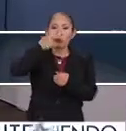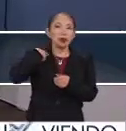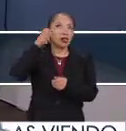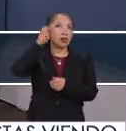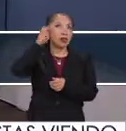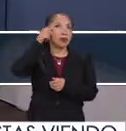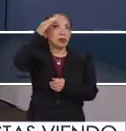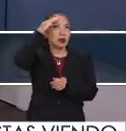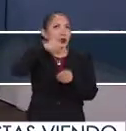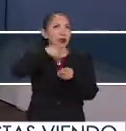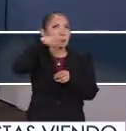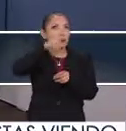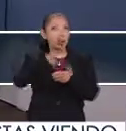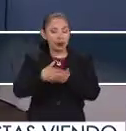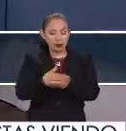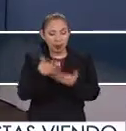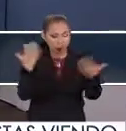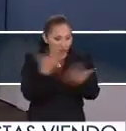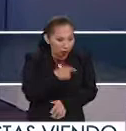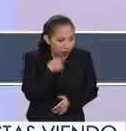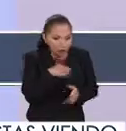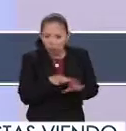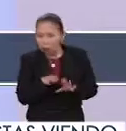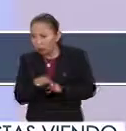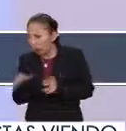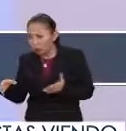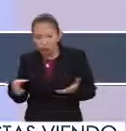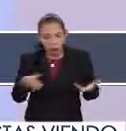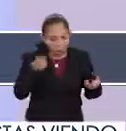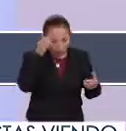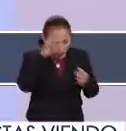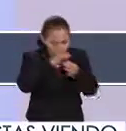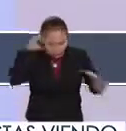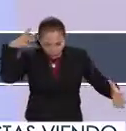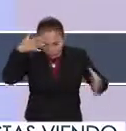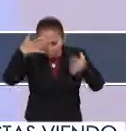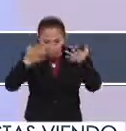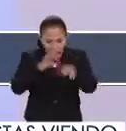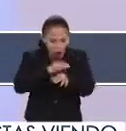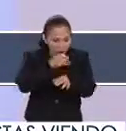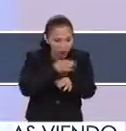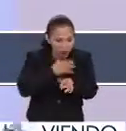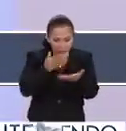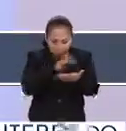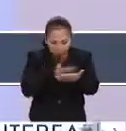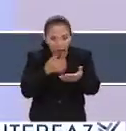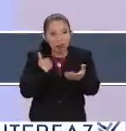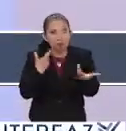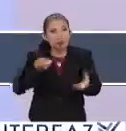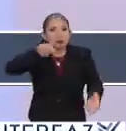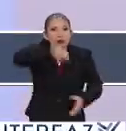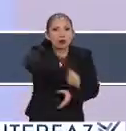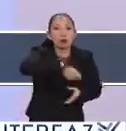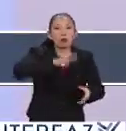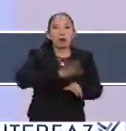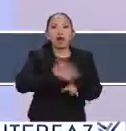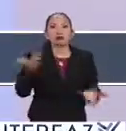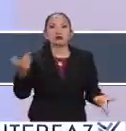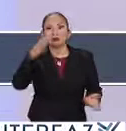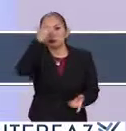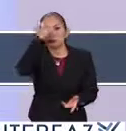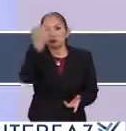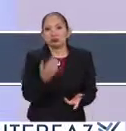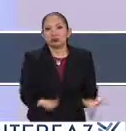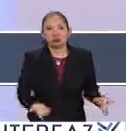el médico, pero si en la noche el bebé se enferma y se le olvida lo que le dijo el doctor, no puede leer y qué tal si le da algunas